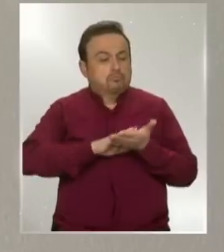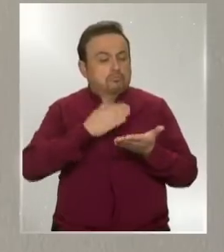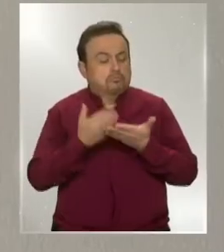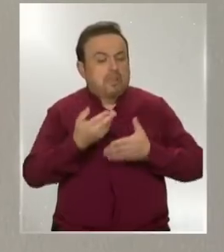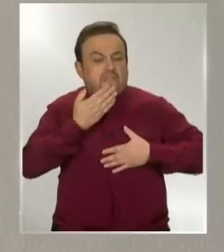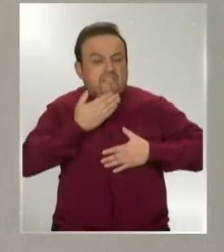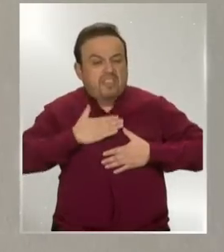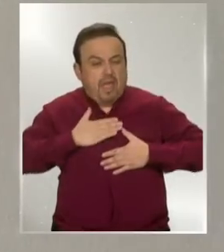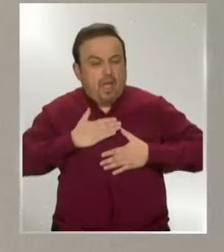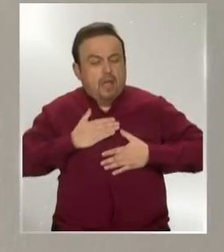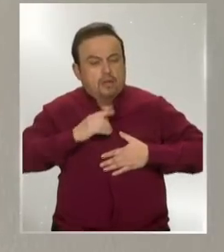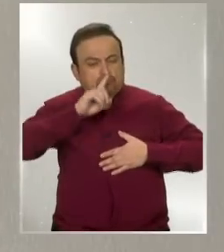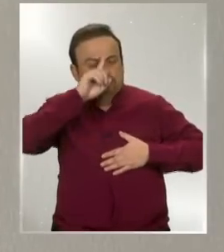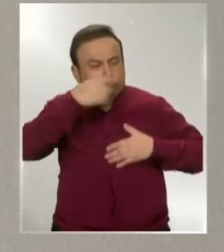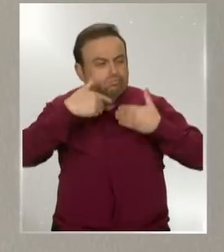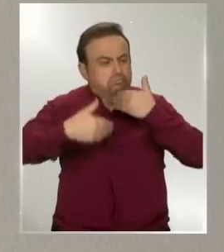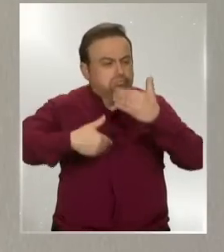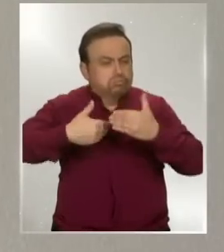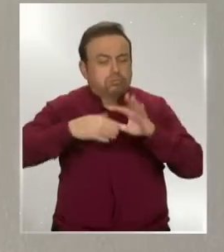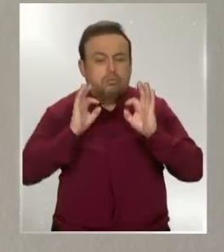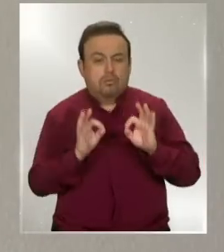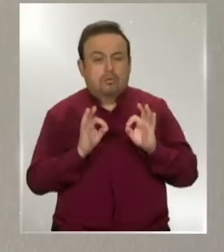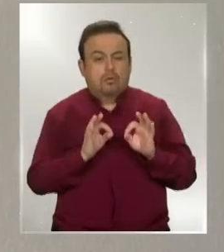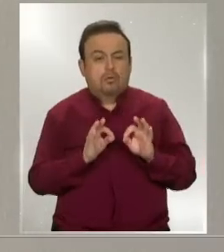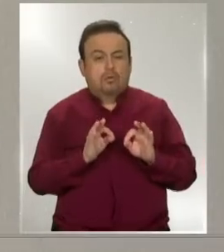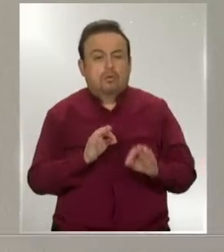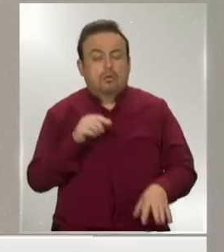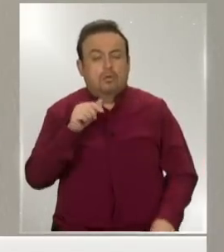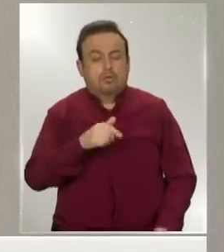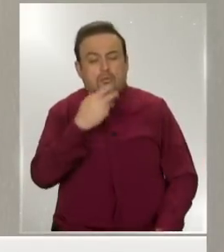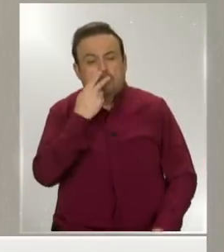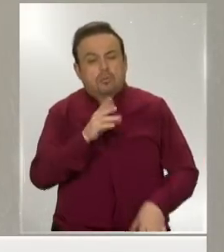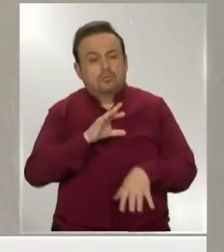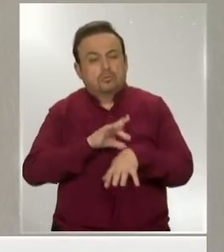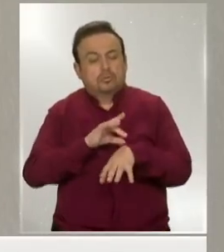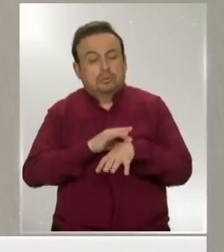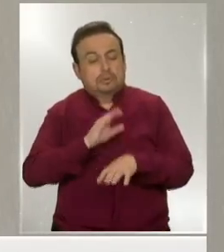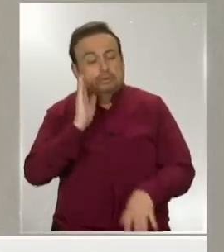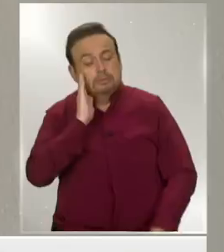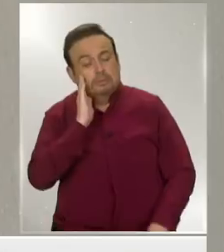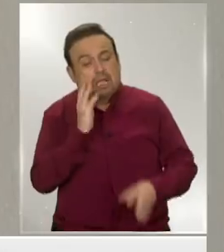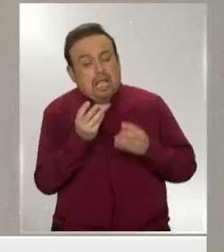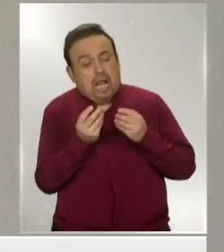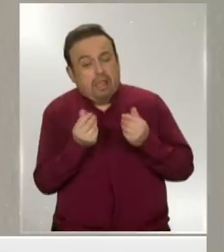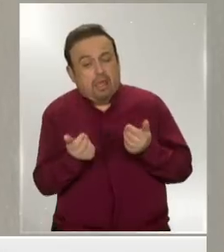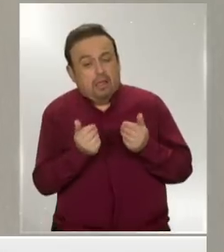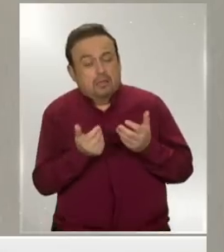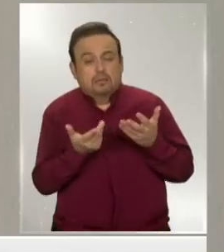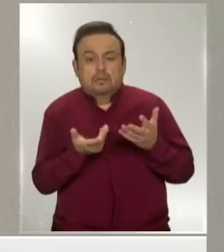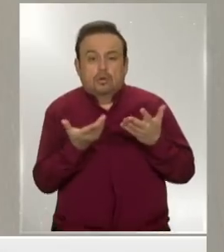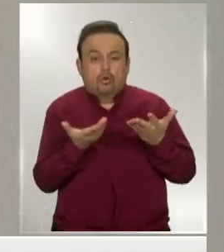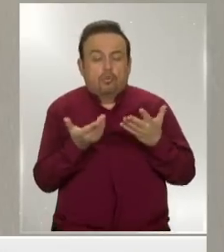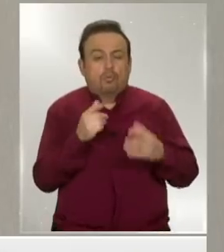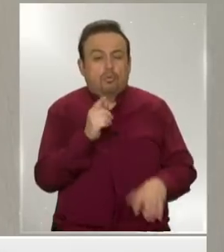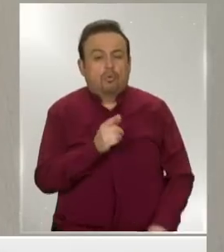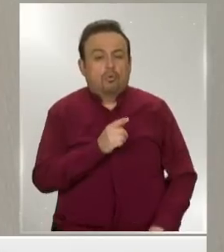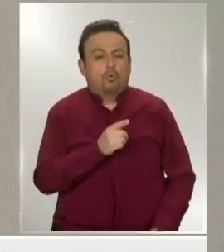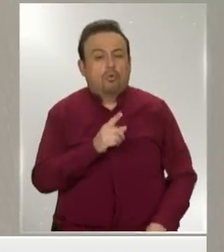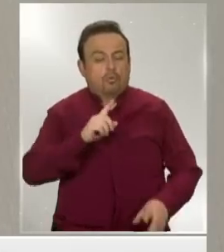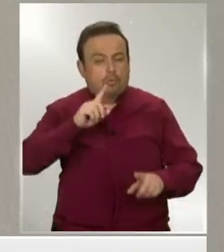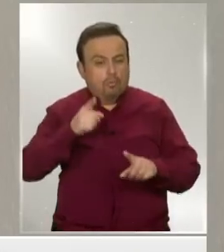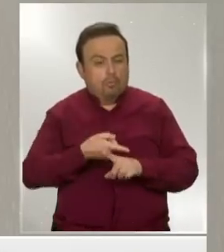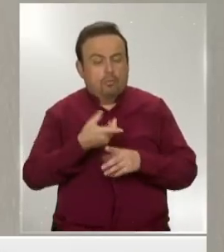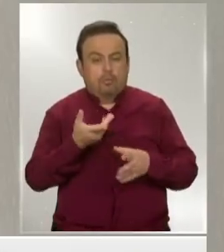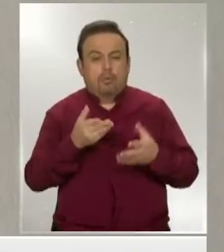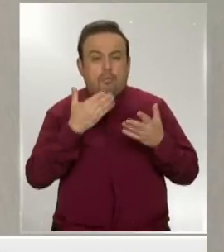de vida, tener, sobre todo, lo que se ha visto muy perturbado en este tiempo, el sueño, la calidad del sueño, el orden, y restablecer